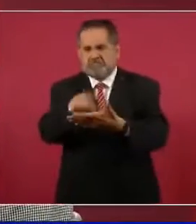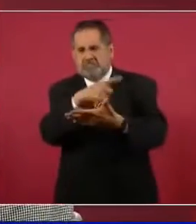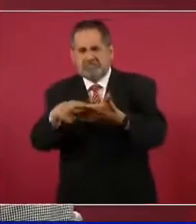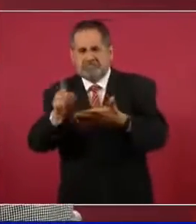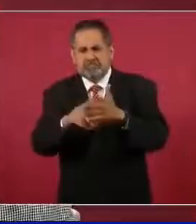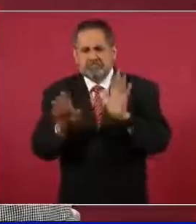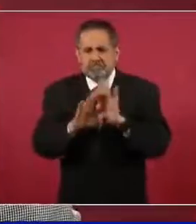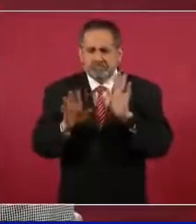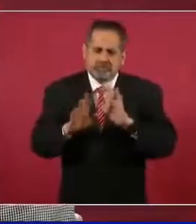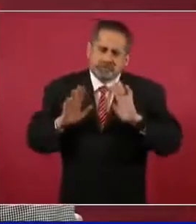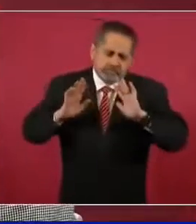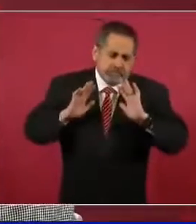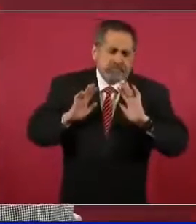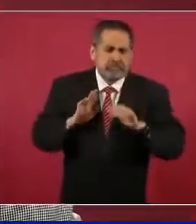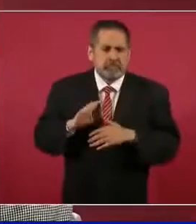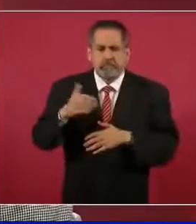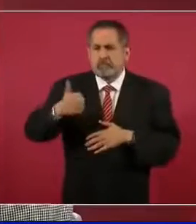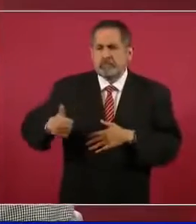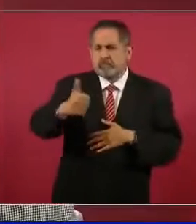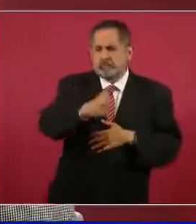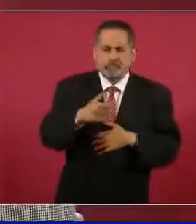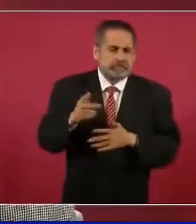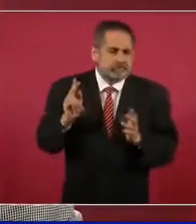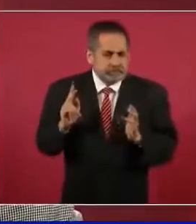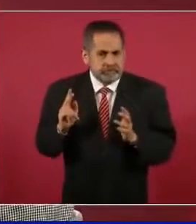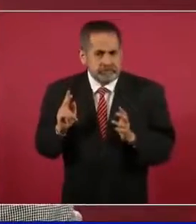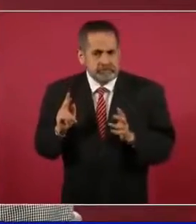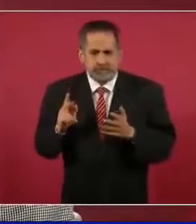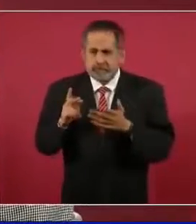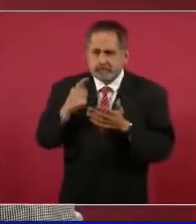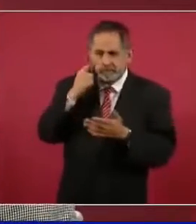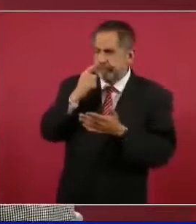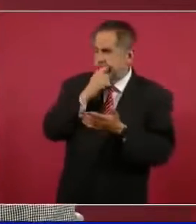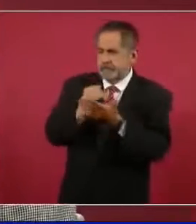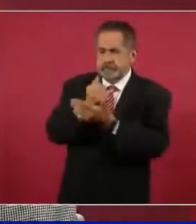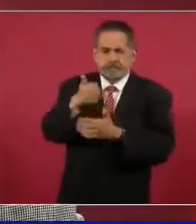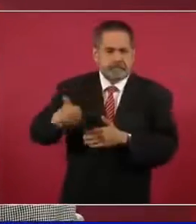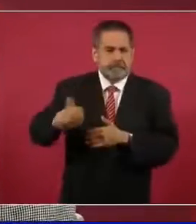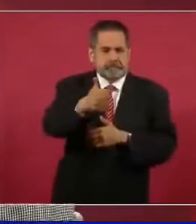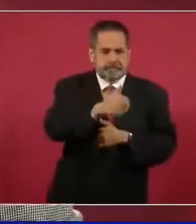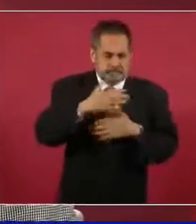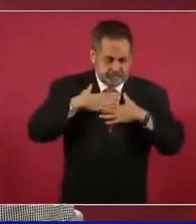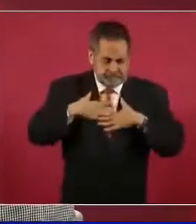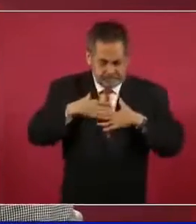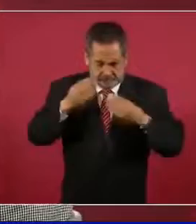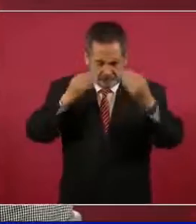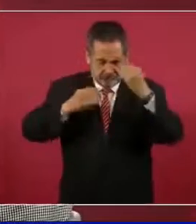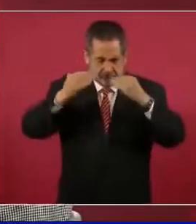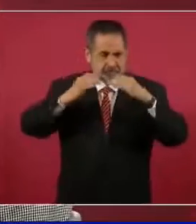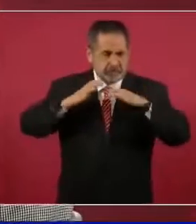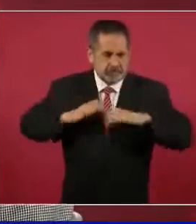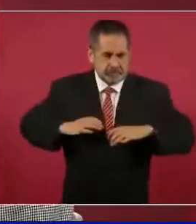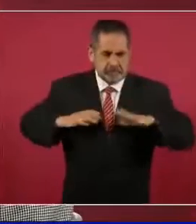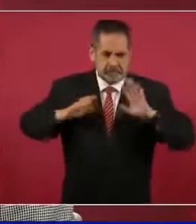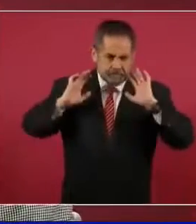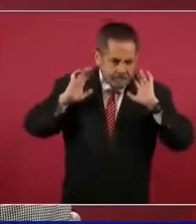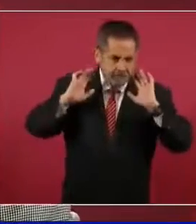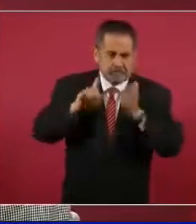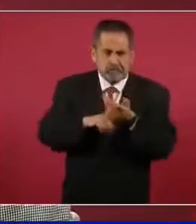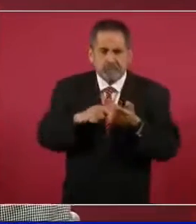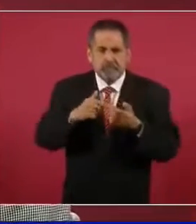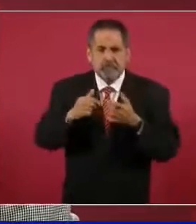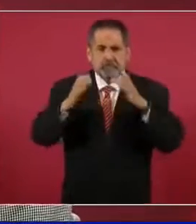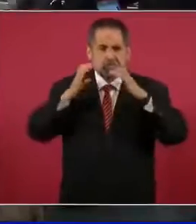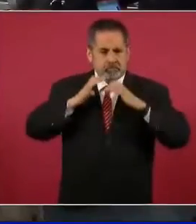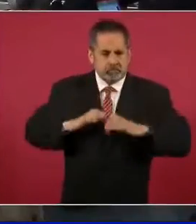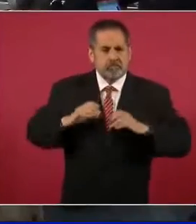al usuario como el culpable, es una decisión de complementar su físico, en particular no sólo